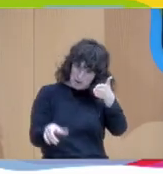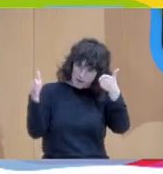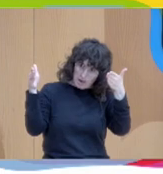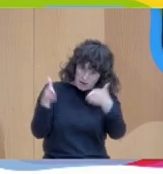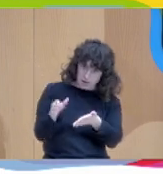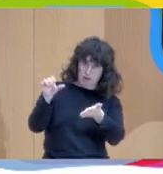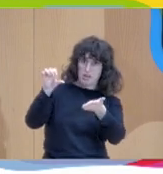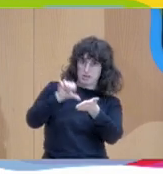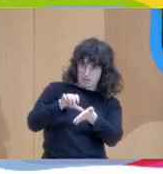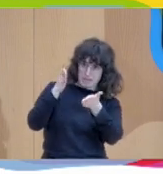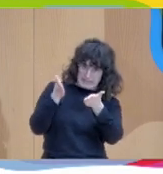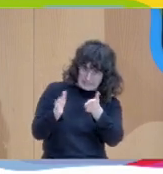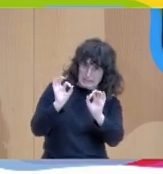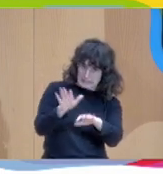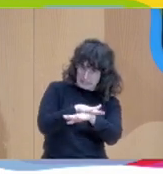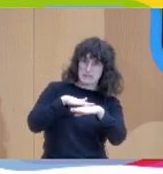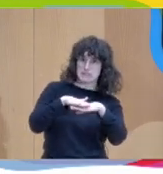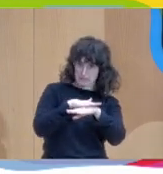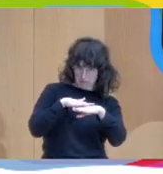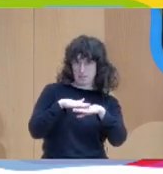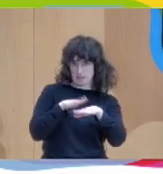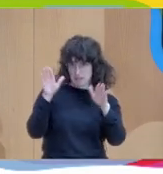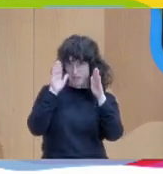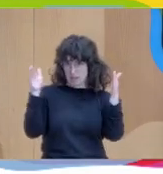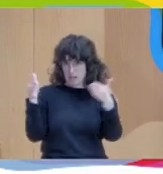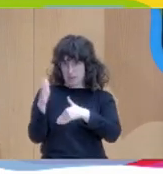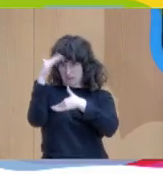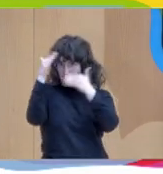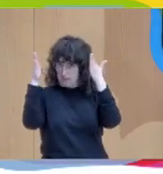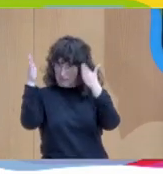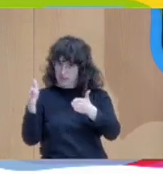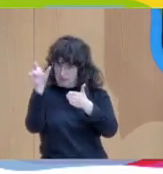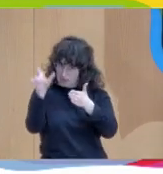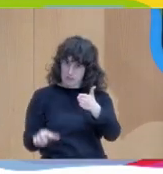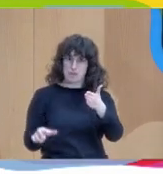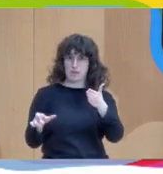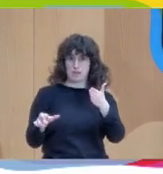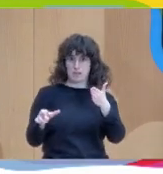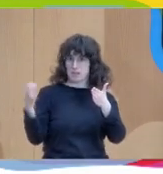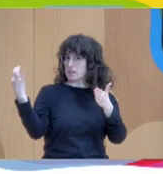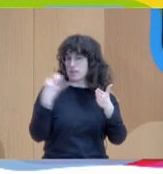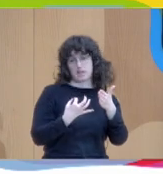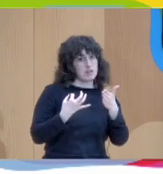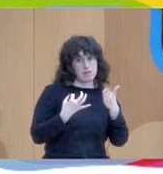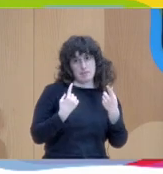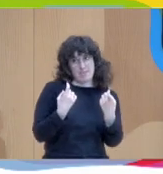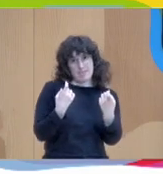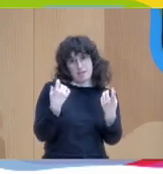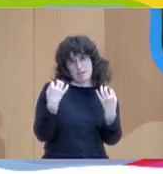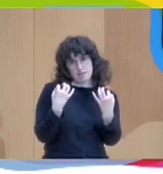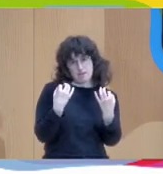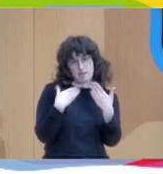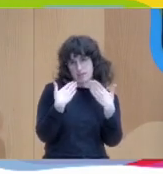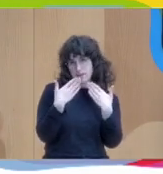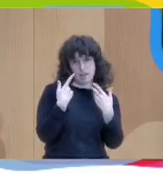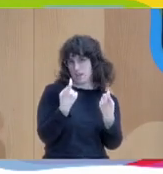que esta es la base tiene que ser la base y la atención centrada en la persona tiene que pasar y atravesar necesariamente por el diálogo